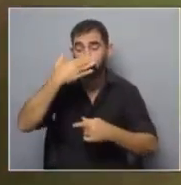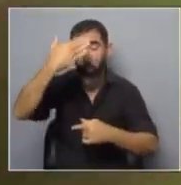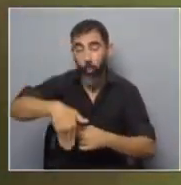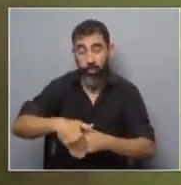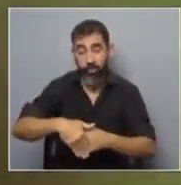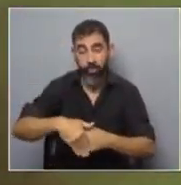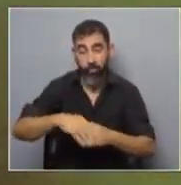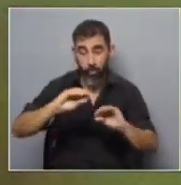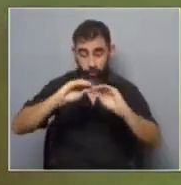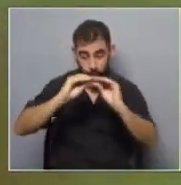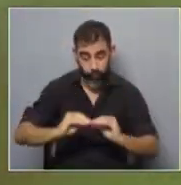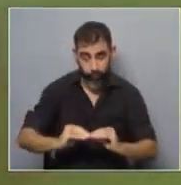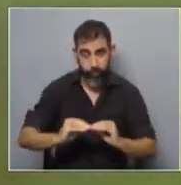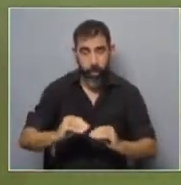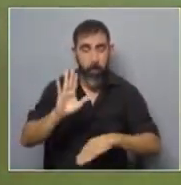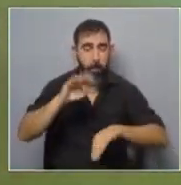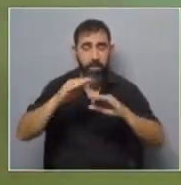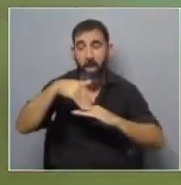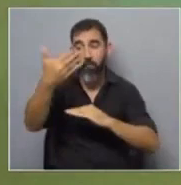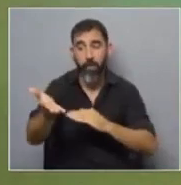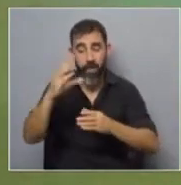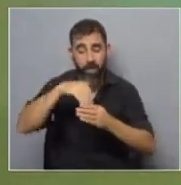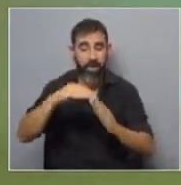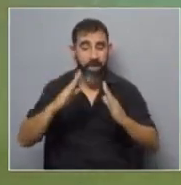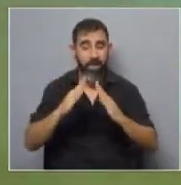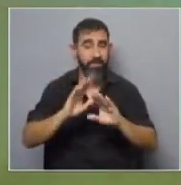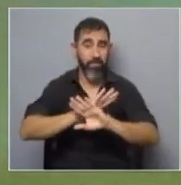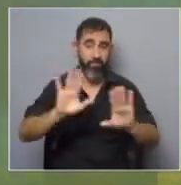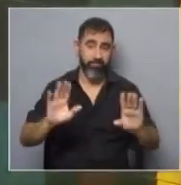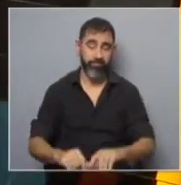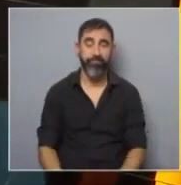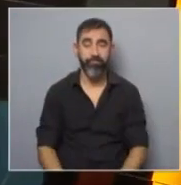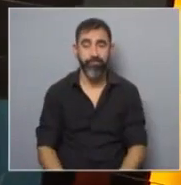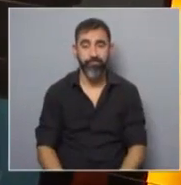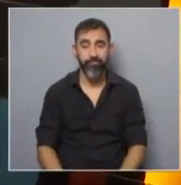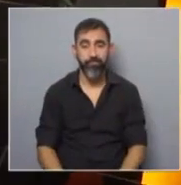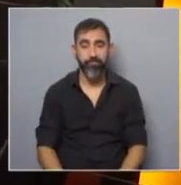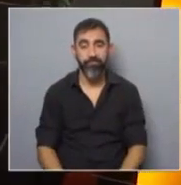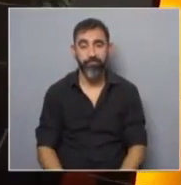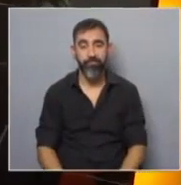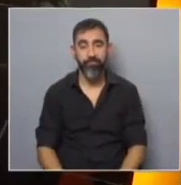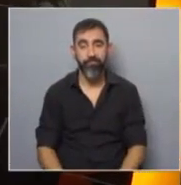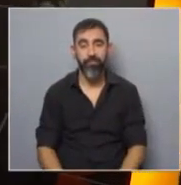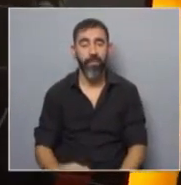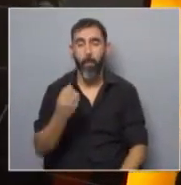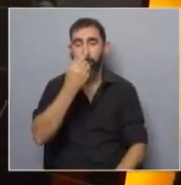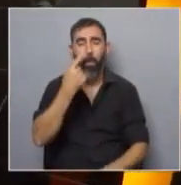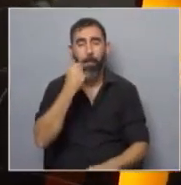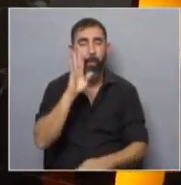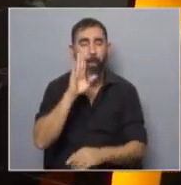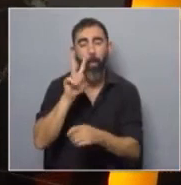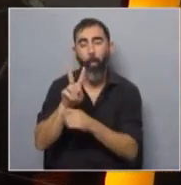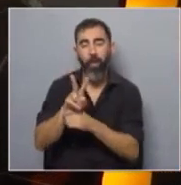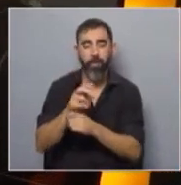vos pasás, raya, contá los gramos de alcohol y consumieron más alcohol que si hubieran hecho la previa en otro lugar. Entonces ese efecto de paterno protector